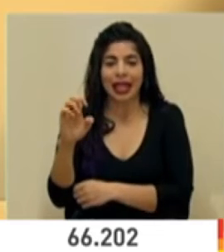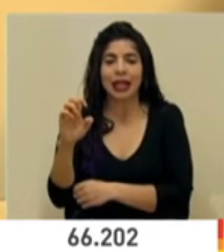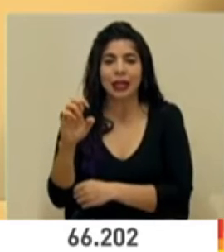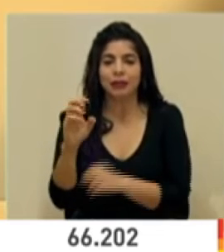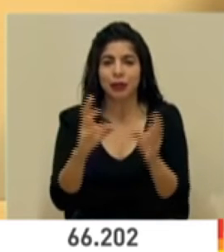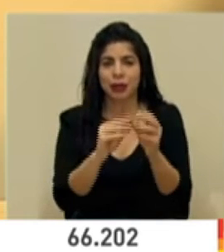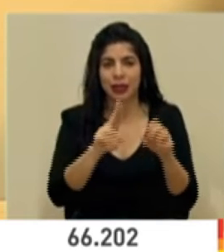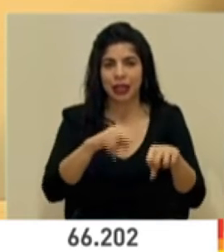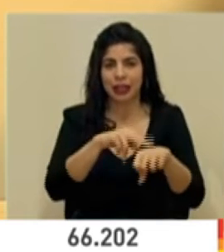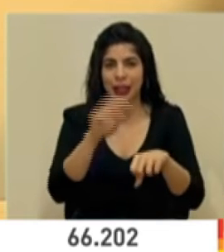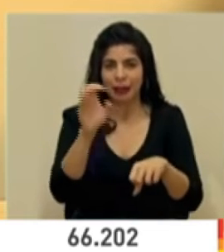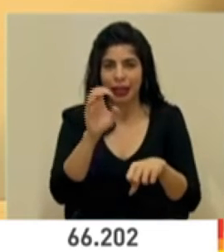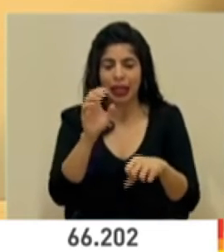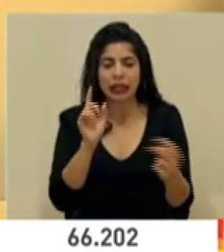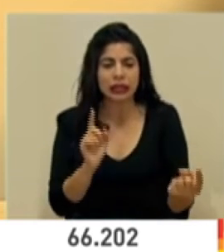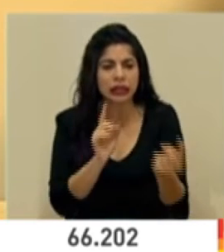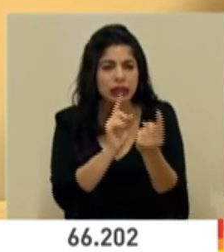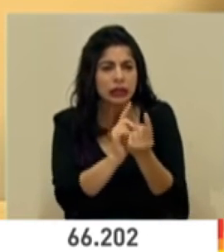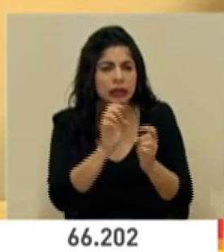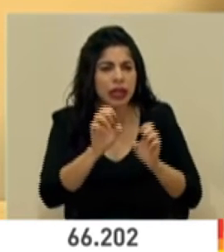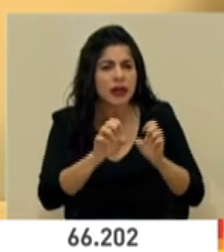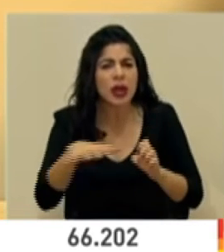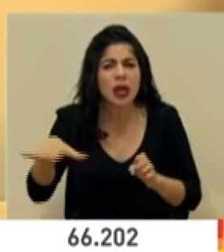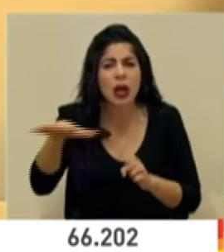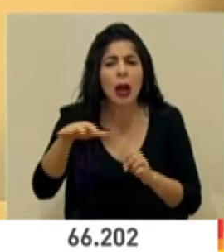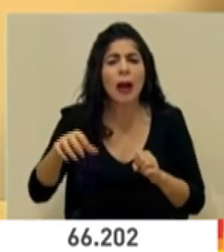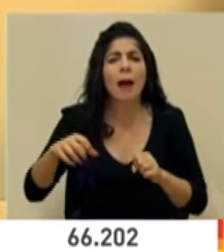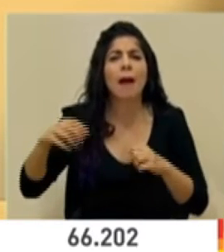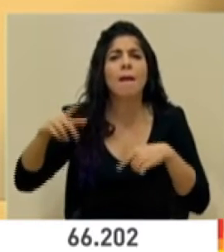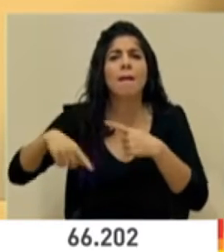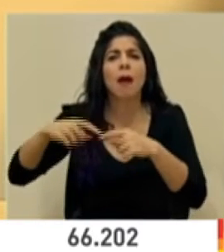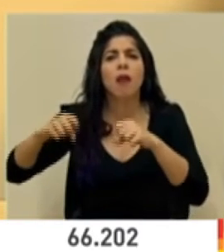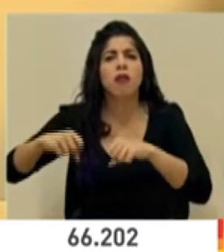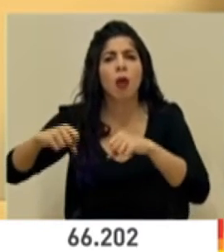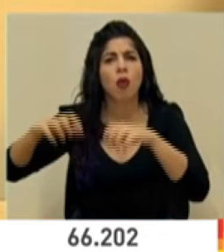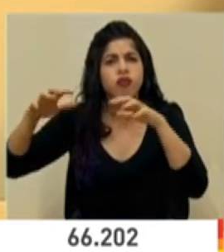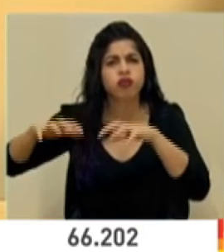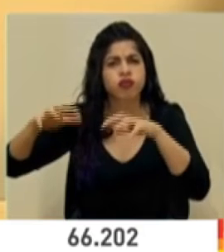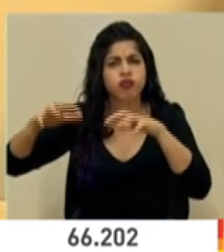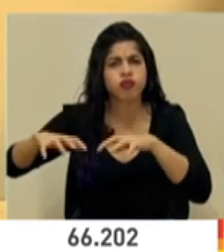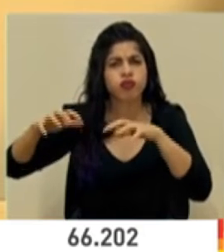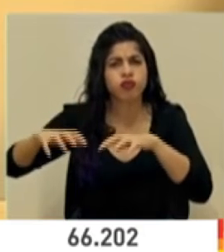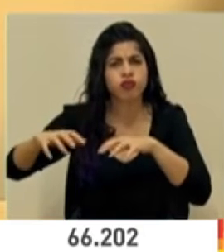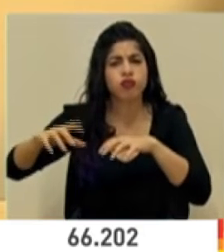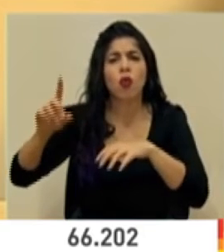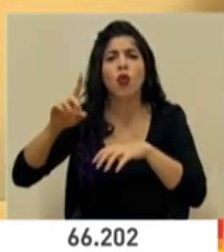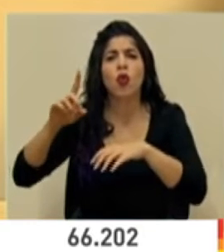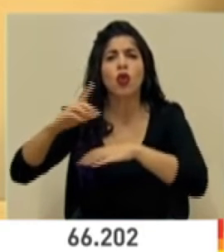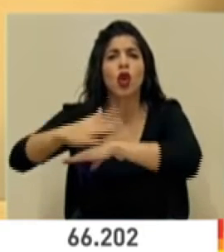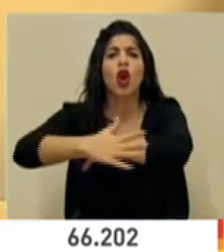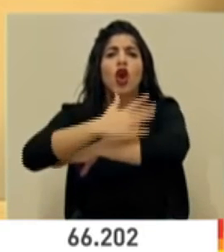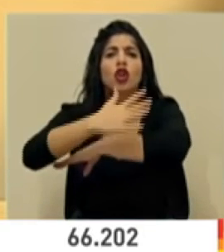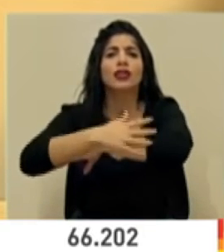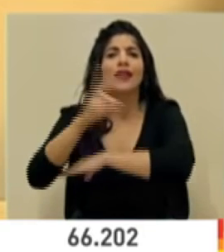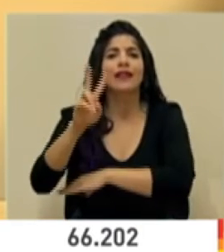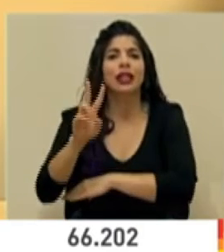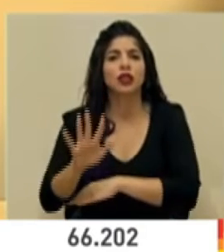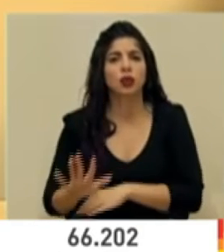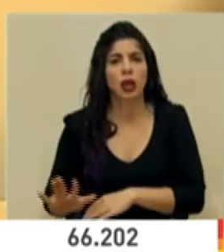evaluar el sistema de baja presión que tenemos en este momento frente a las costas de Venezuela.